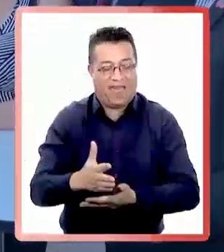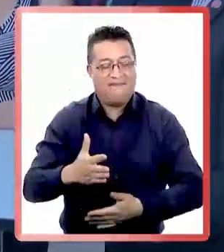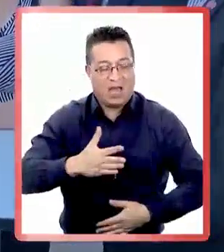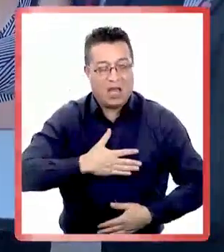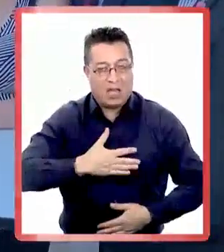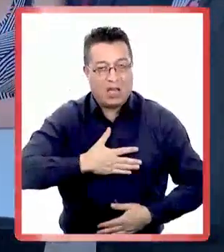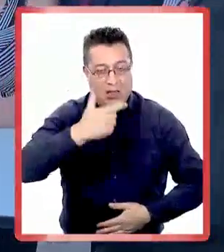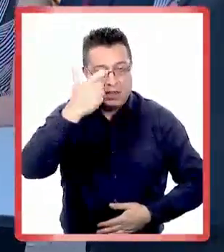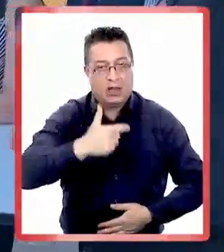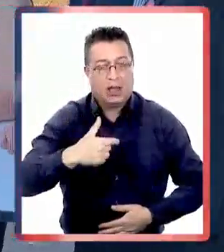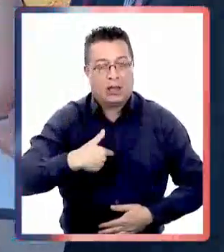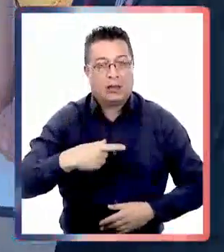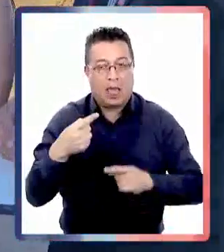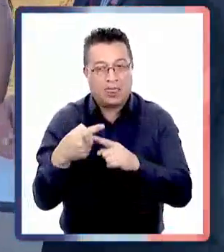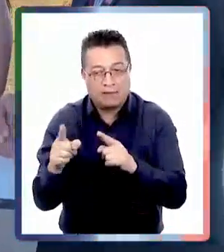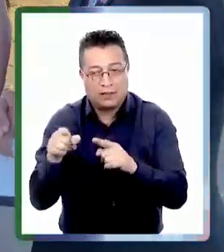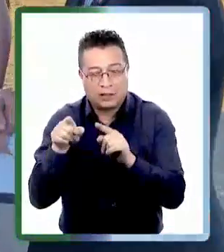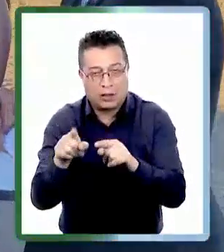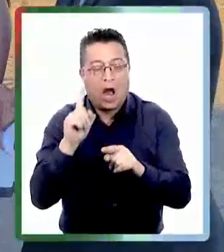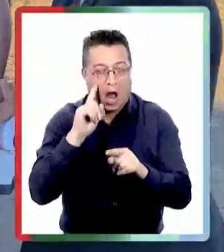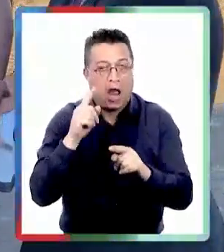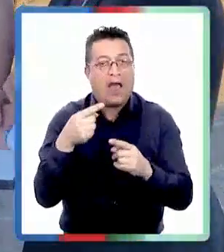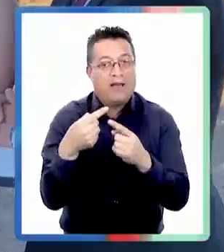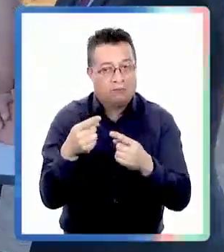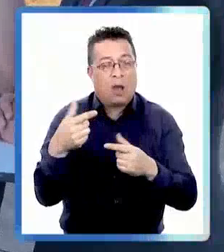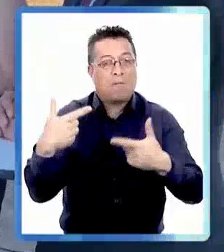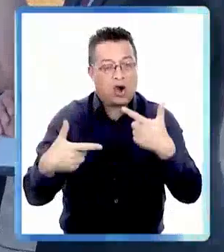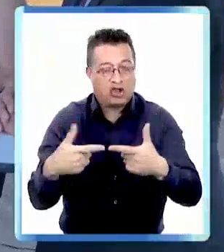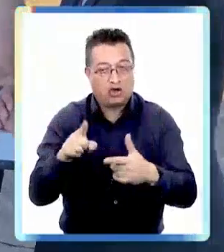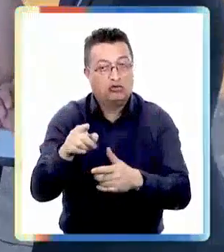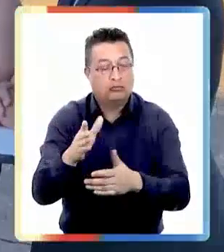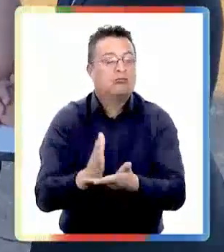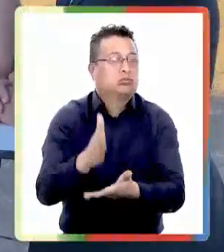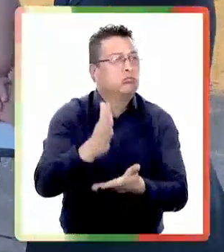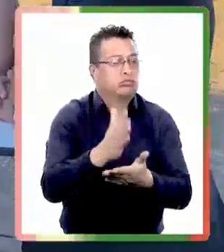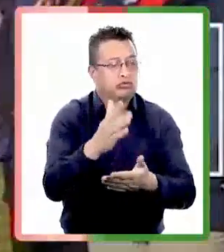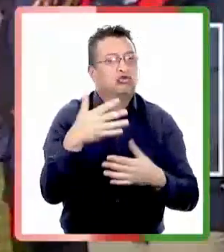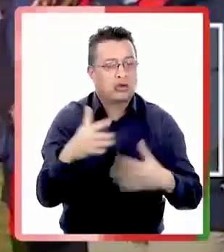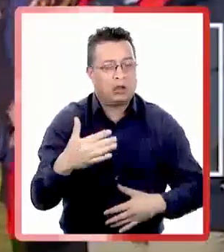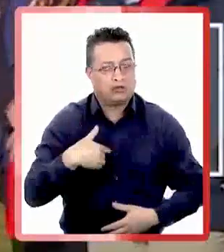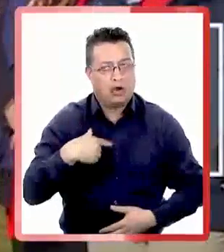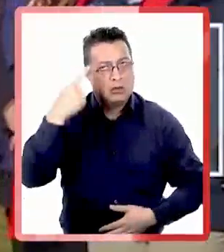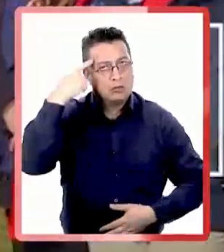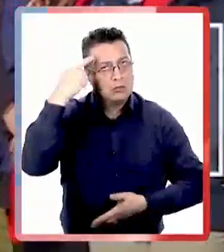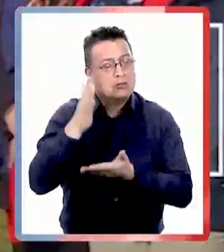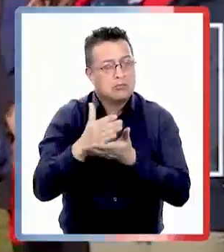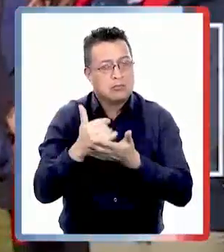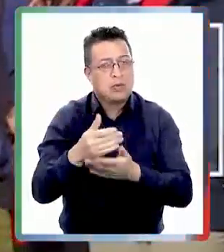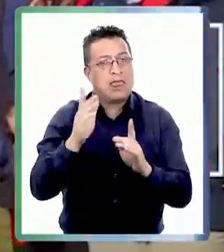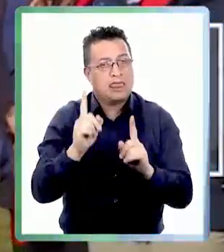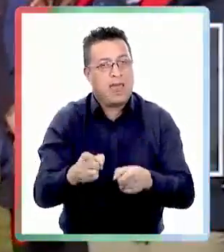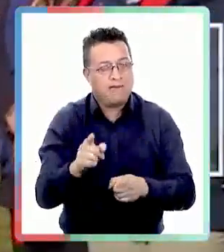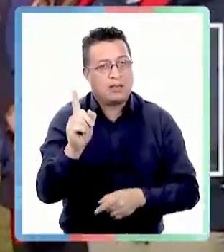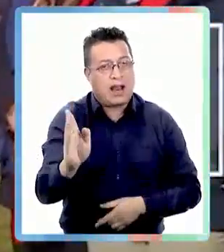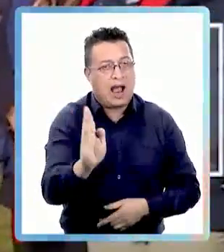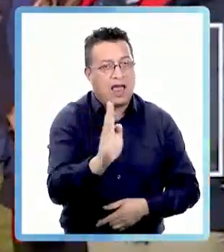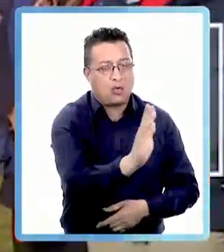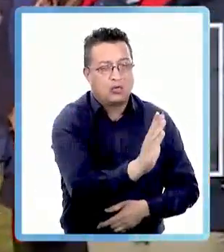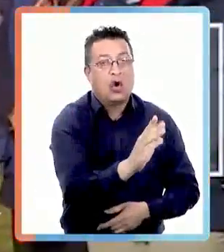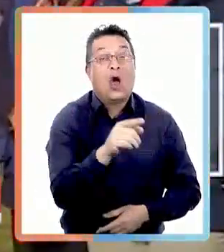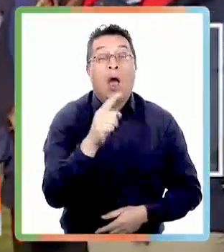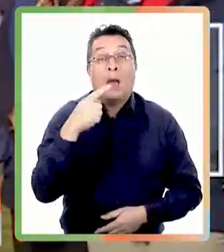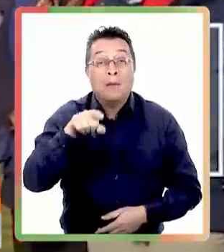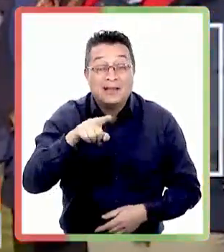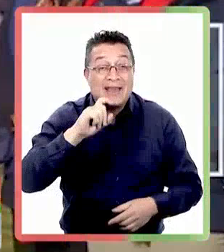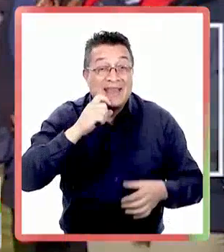de diferenciar. He hecho valer la responsabilidad política en los casos que, en mi criterio, corresponden. Pero eso no